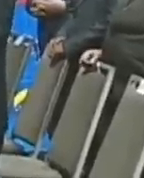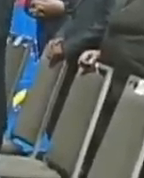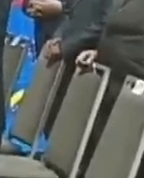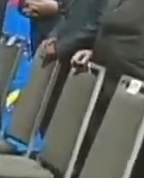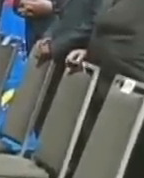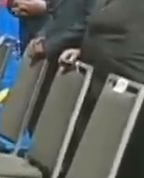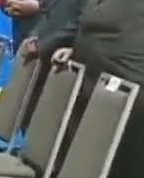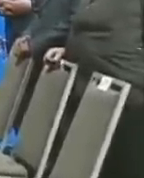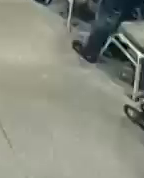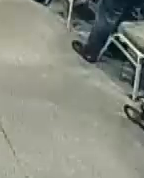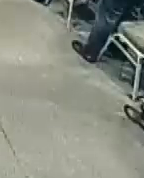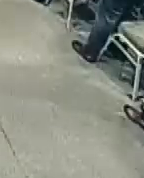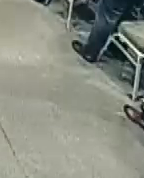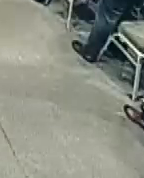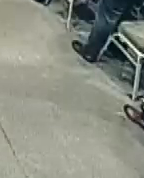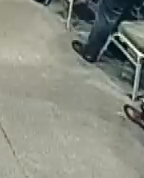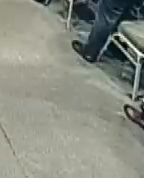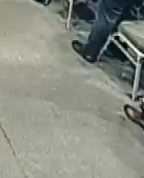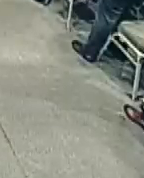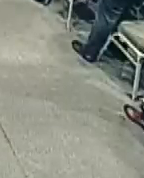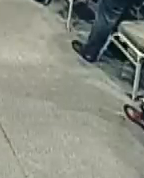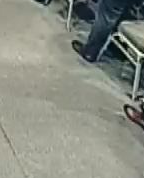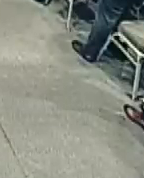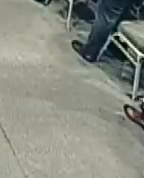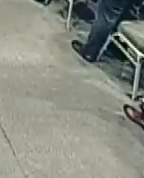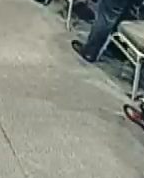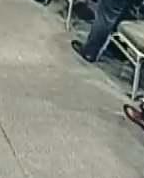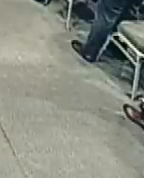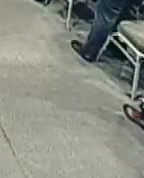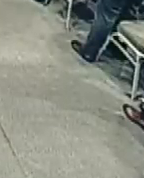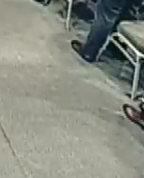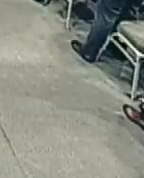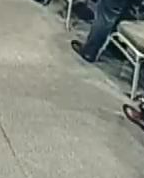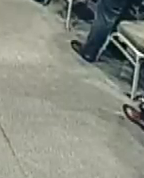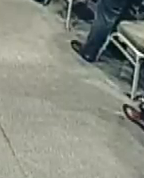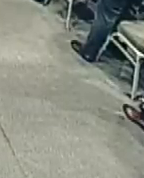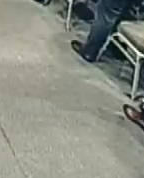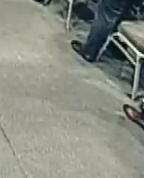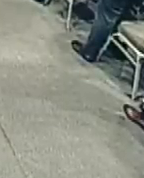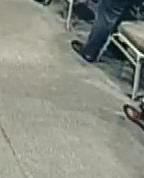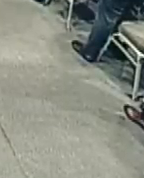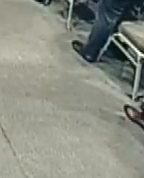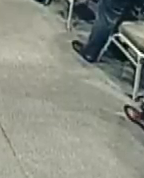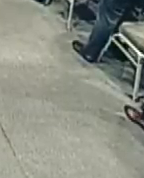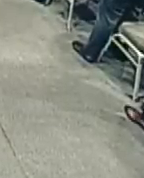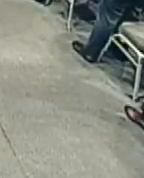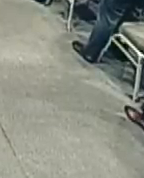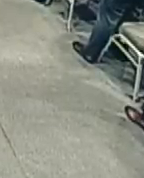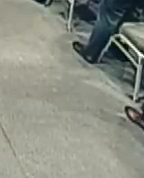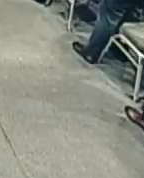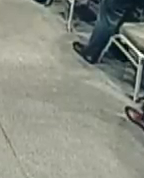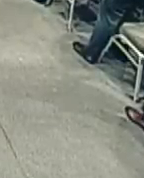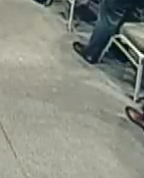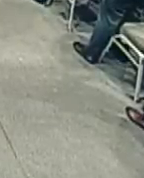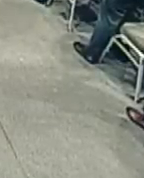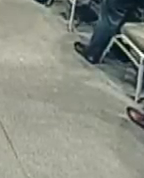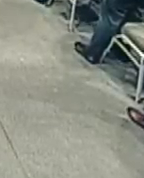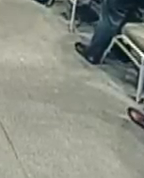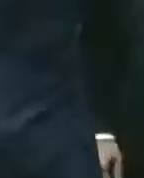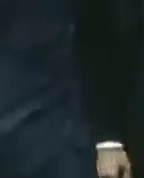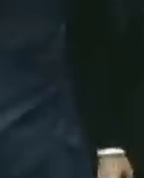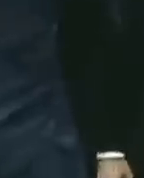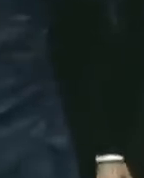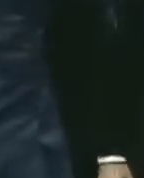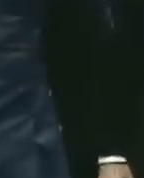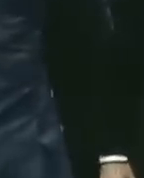integrantes del cuerpo diplomático que tienen representación en nuestro país. Estará también revisando los avances y el desarrollo de la